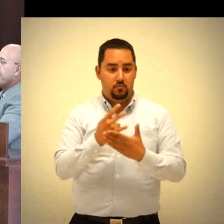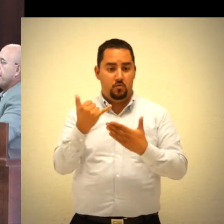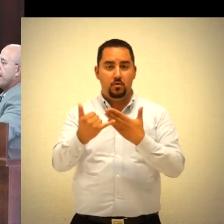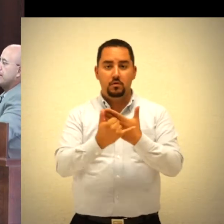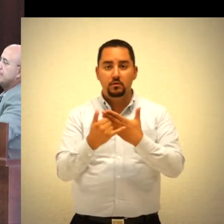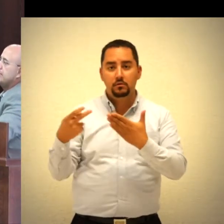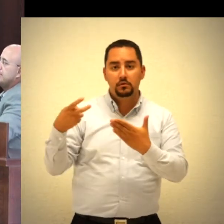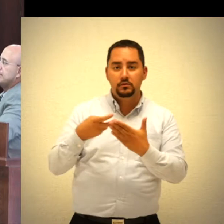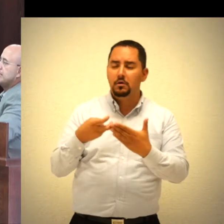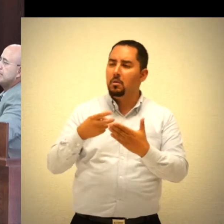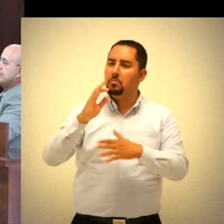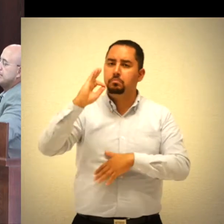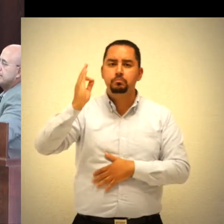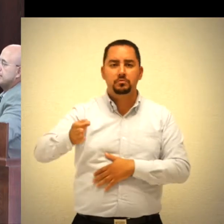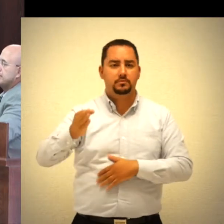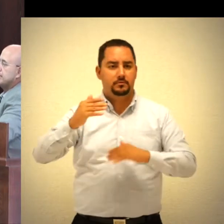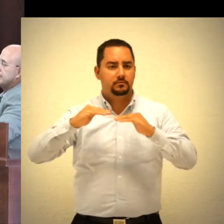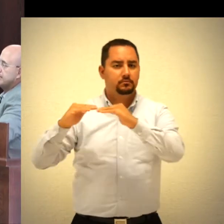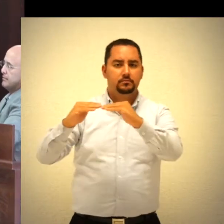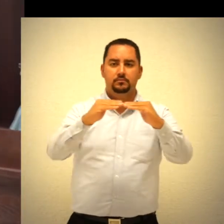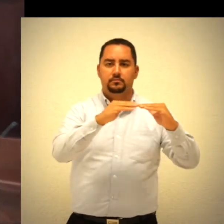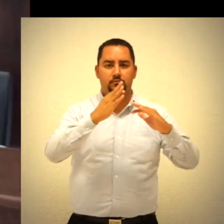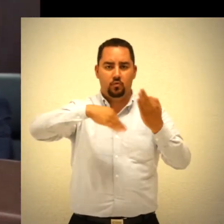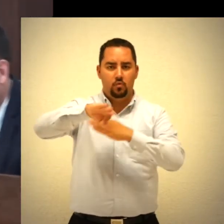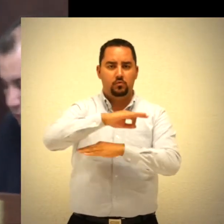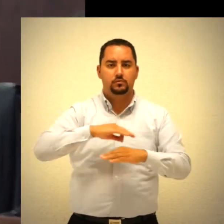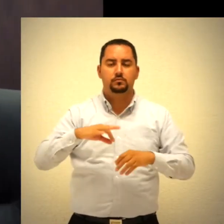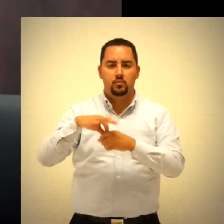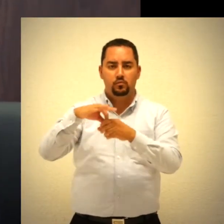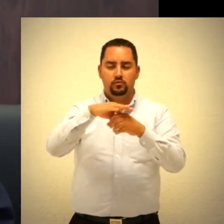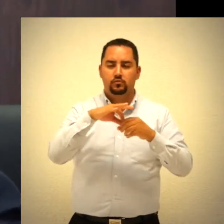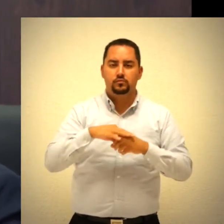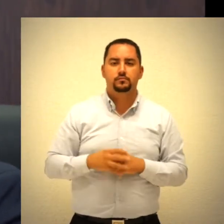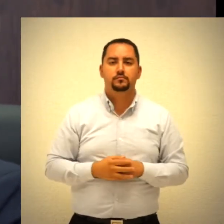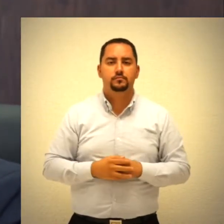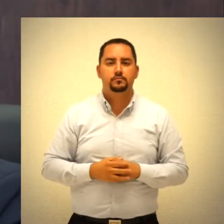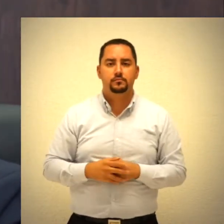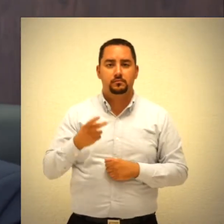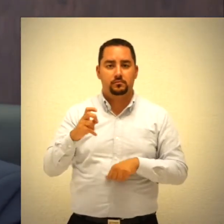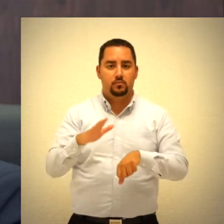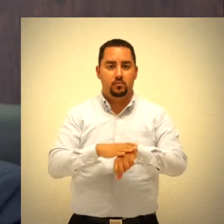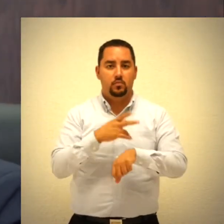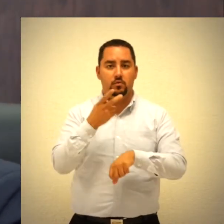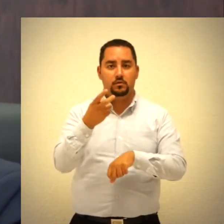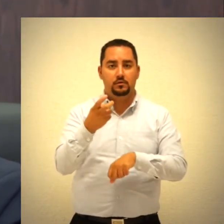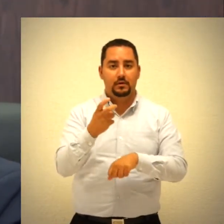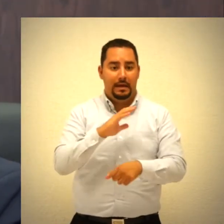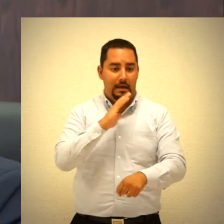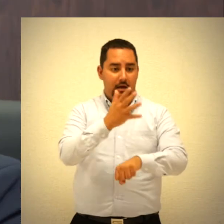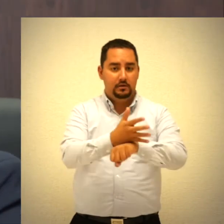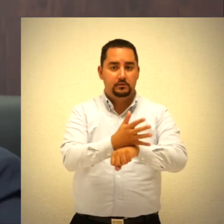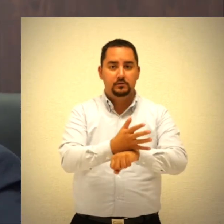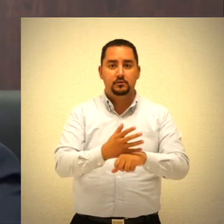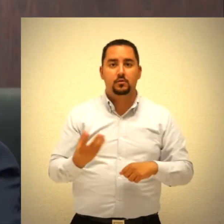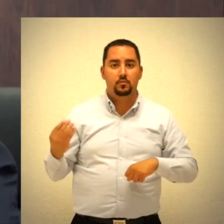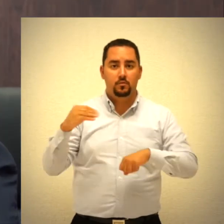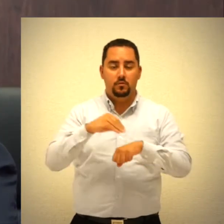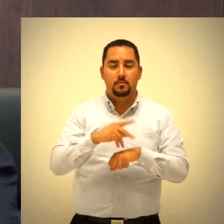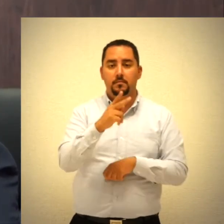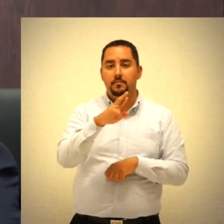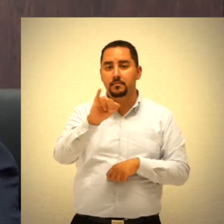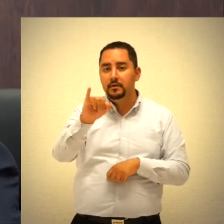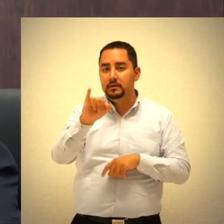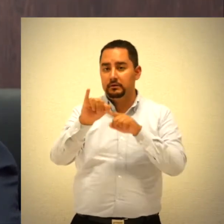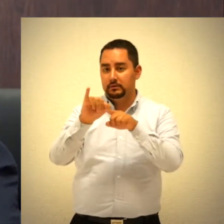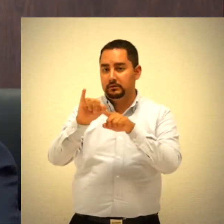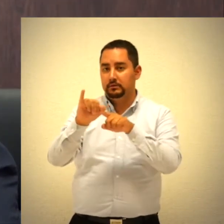propuesto ha sido aprobado por unanimidad de voto. En consecuencia, en cuanto al procedimiento especial sancionador promovido por el Partido Revolucionario